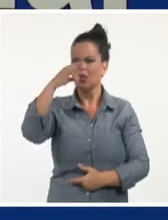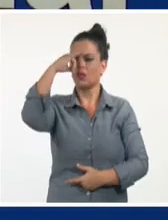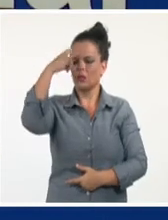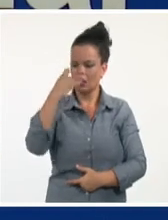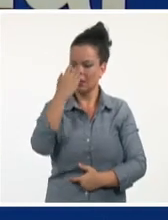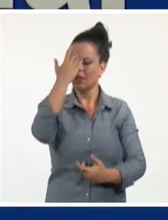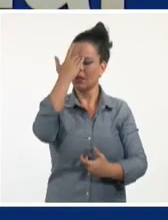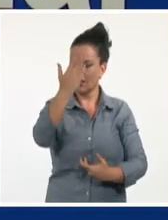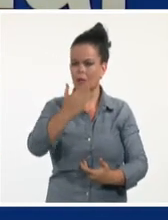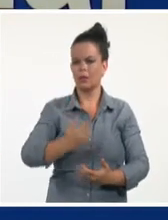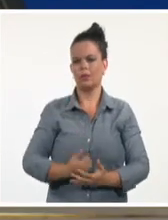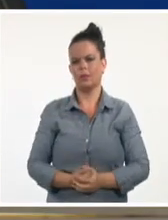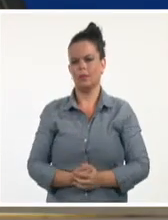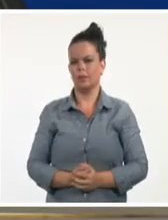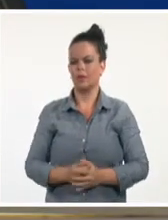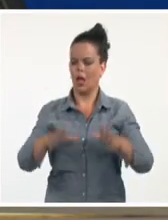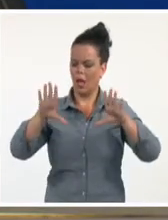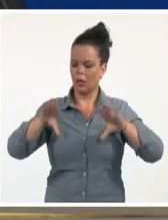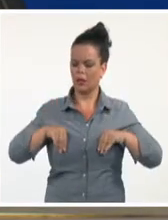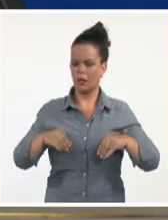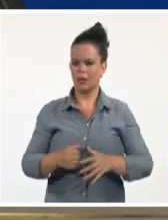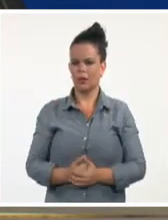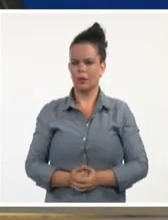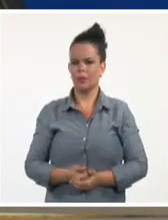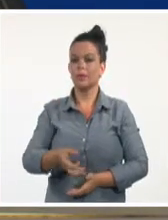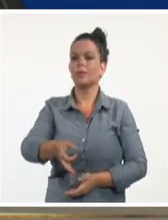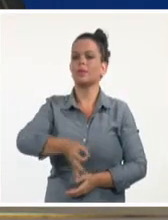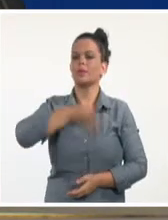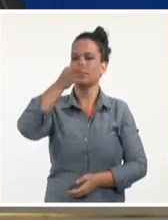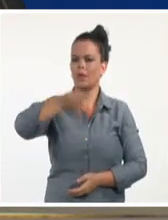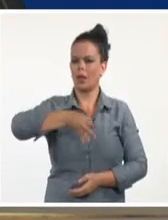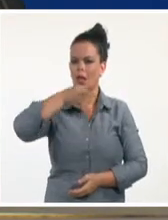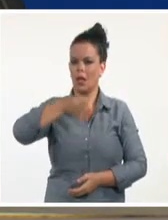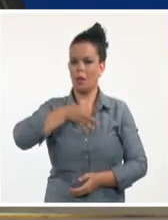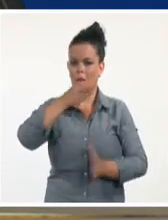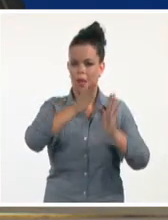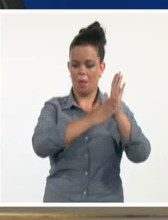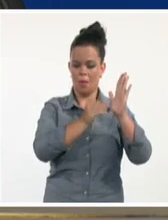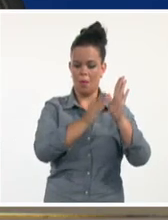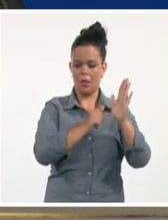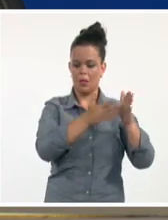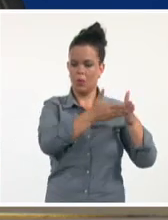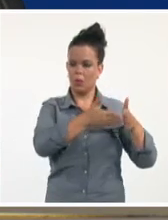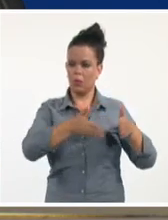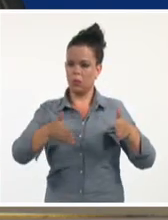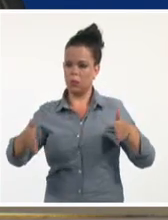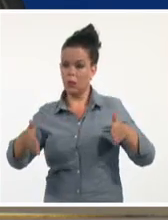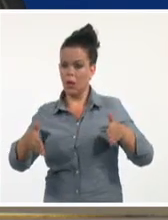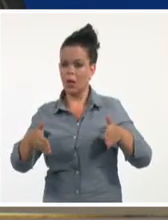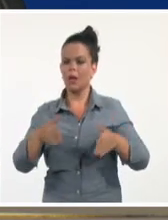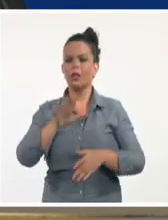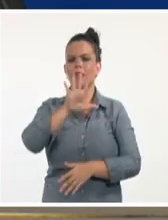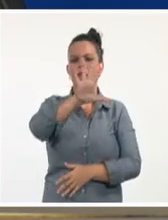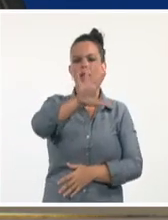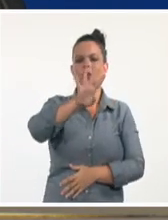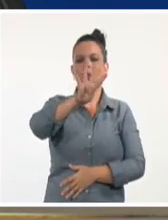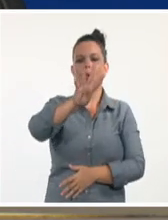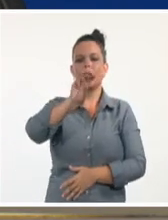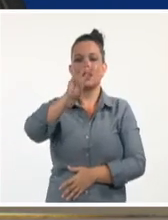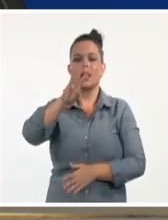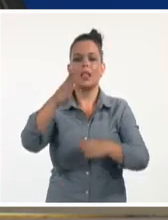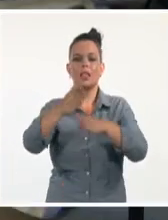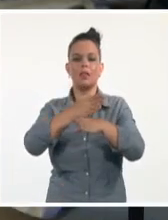evolucionario. El diplomático afirmó que se han tramitado en estos meses de pandemia 543 donativos